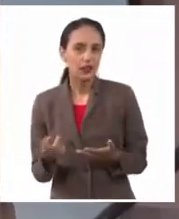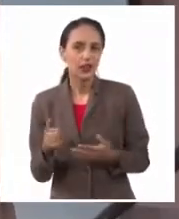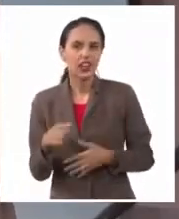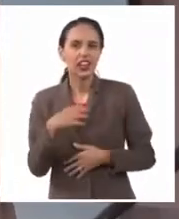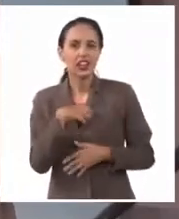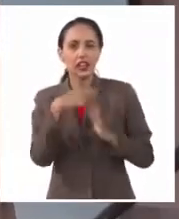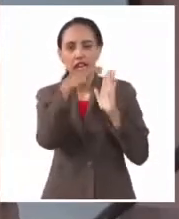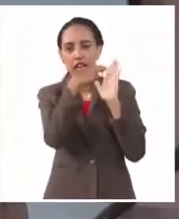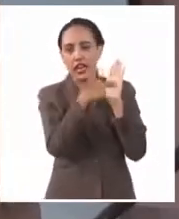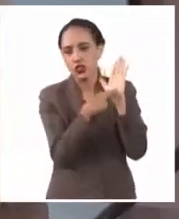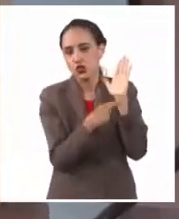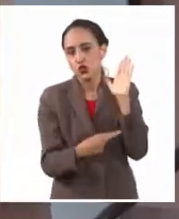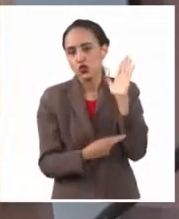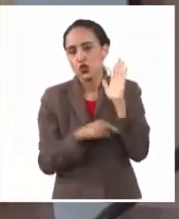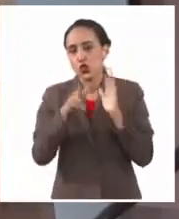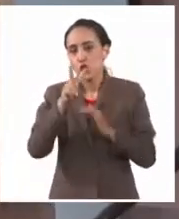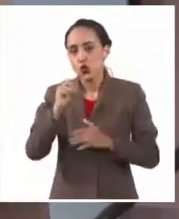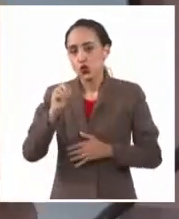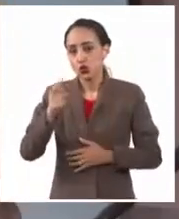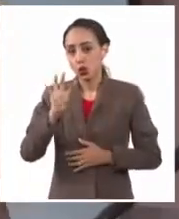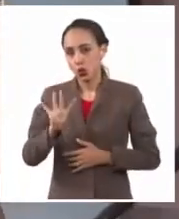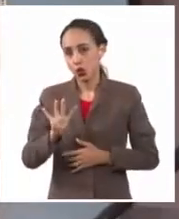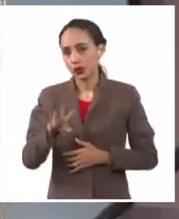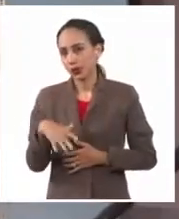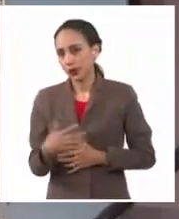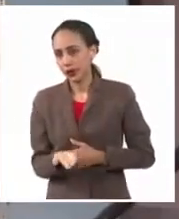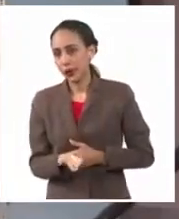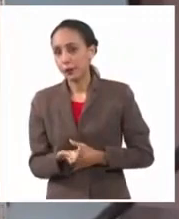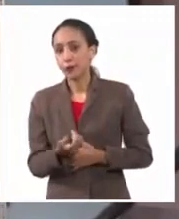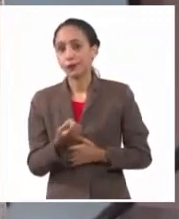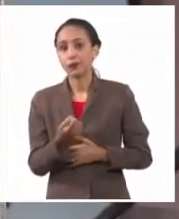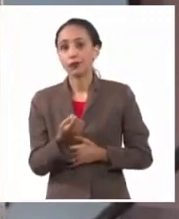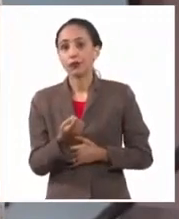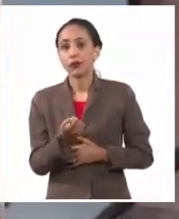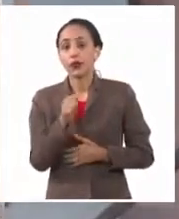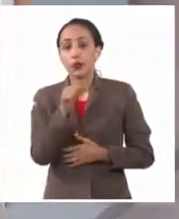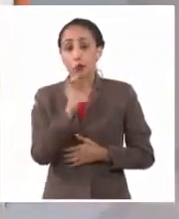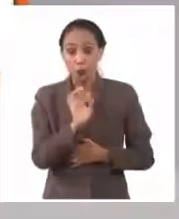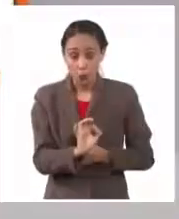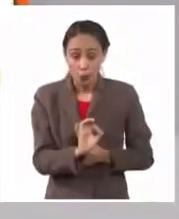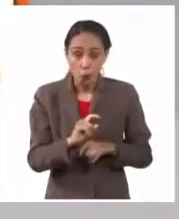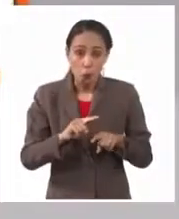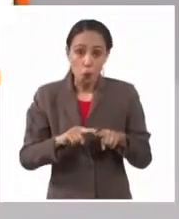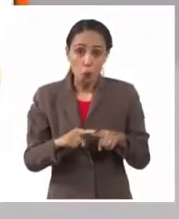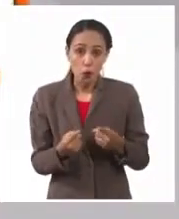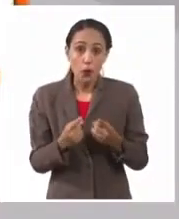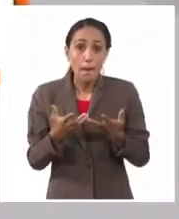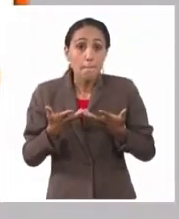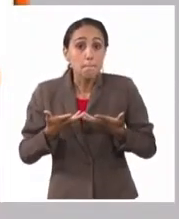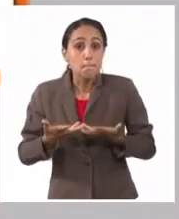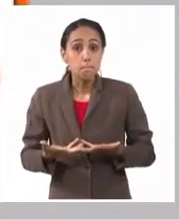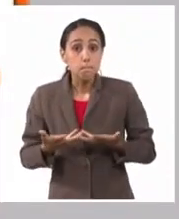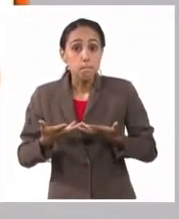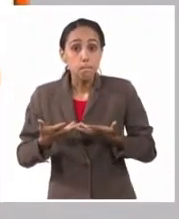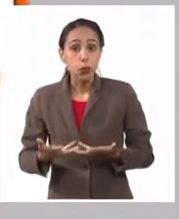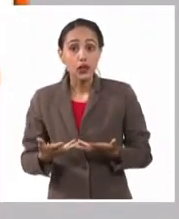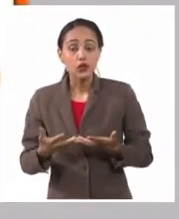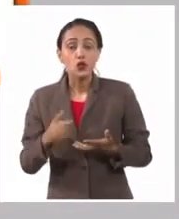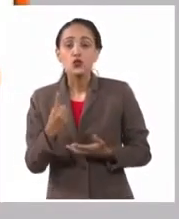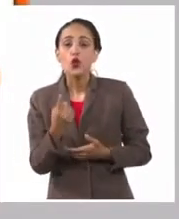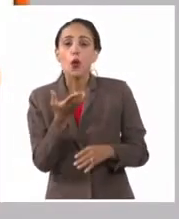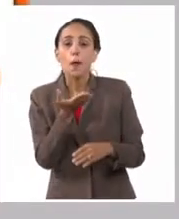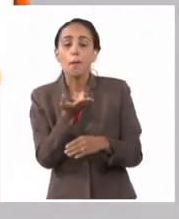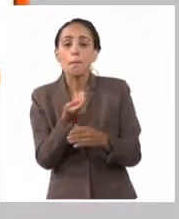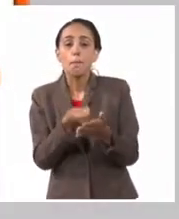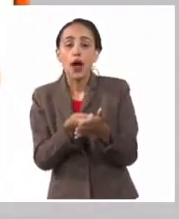resolución 204? Bueno, que por el restante de peso, pues solo se va a pagar una